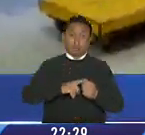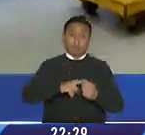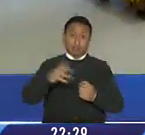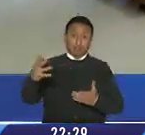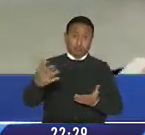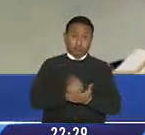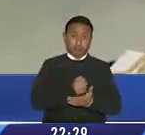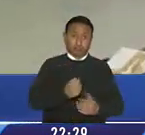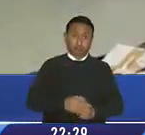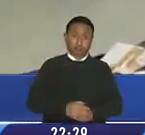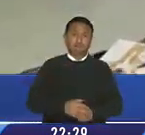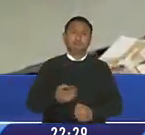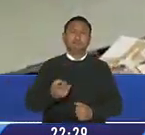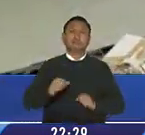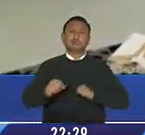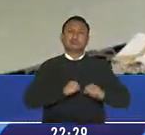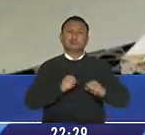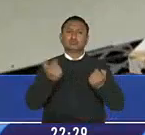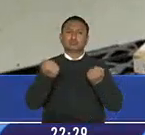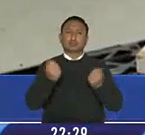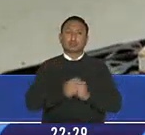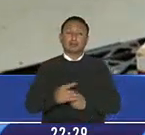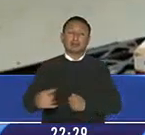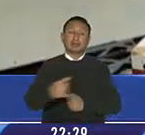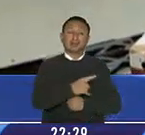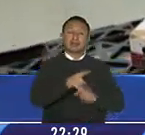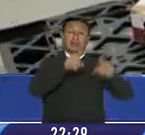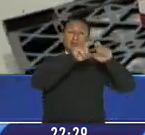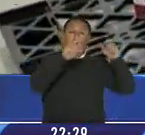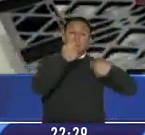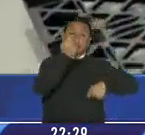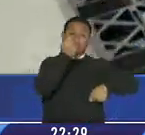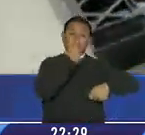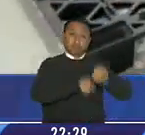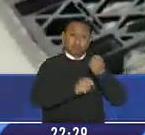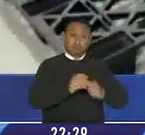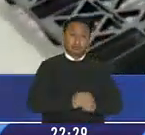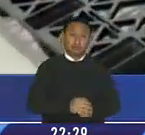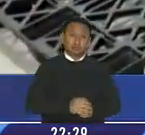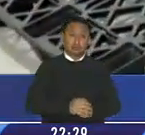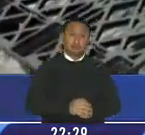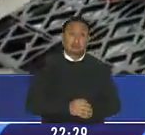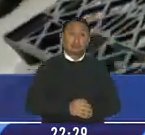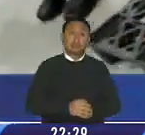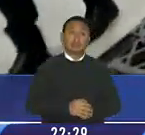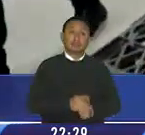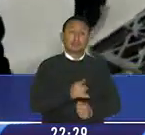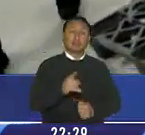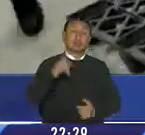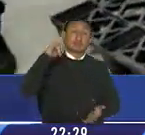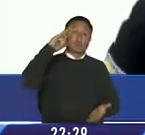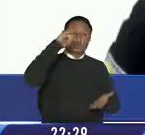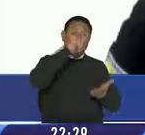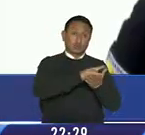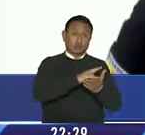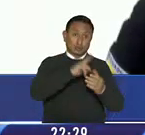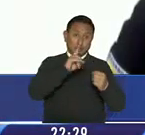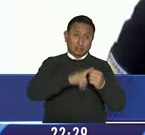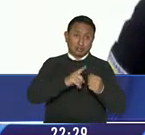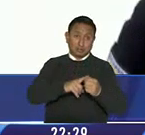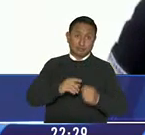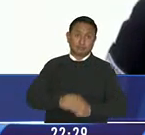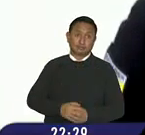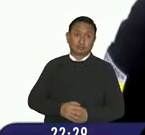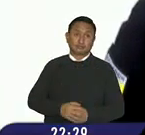esto durante operativos de control a agencias de correos y en el área de carga del aeropuerto de Tababela se pudo